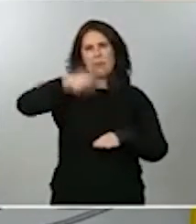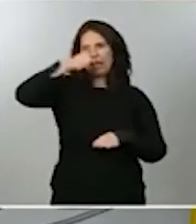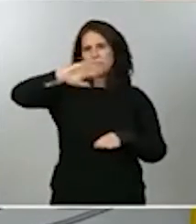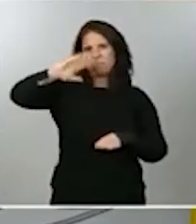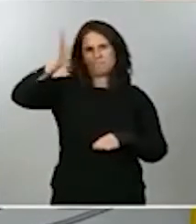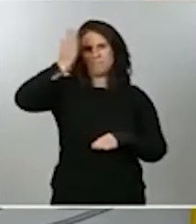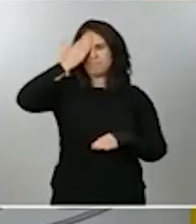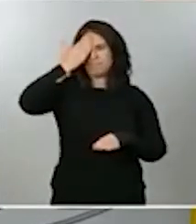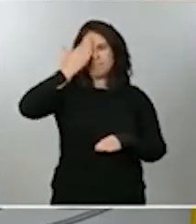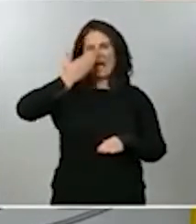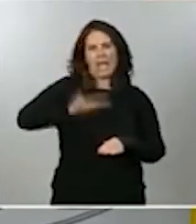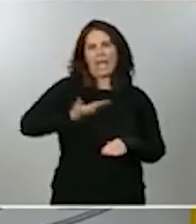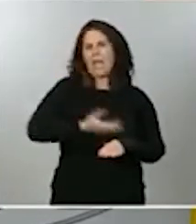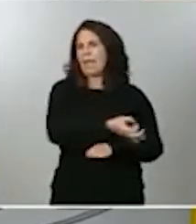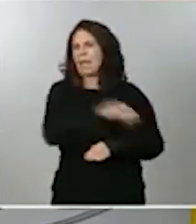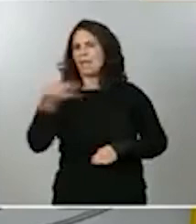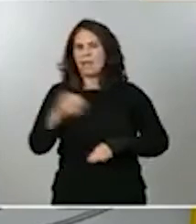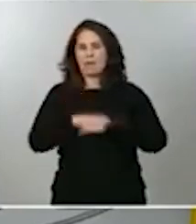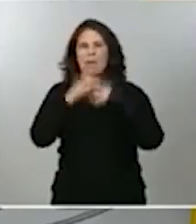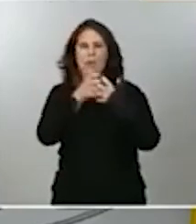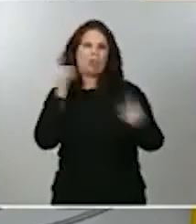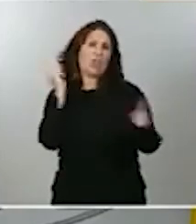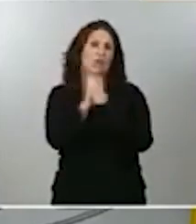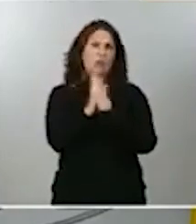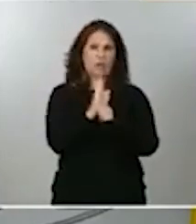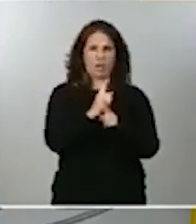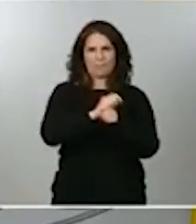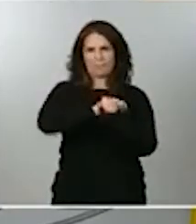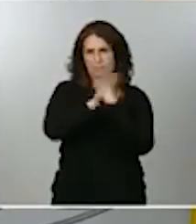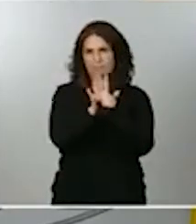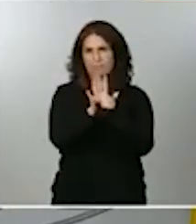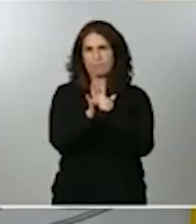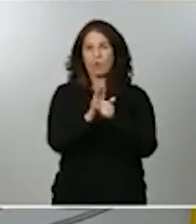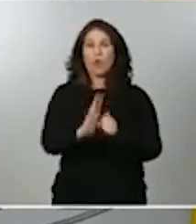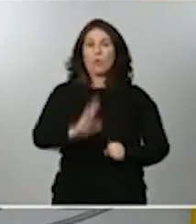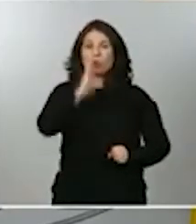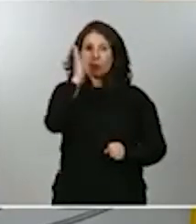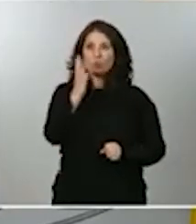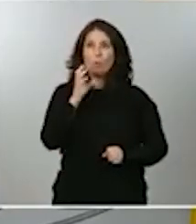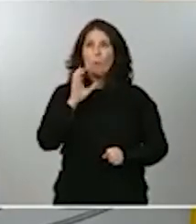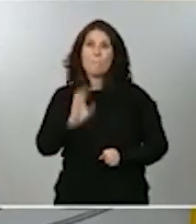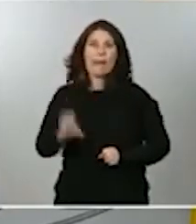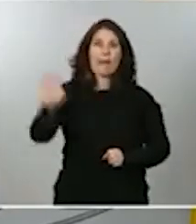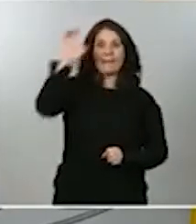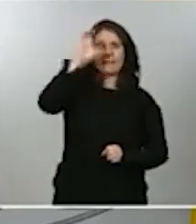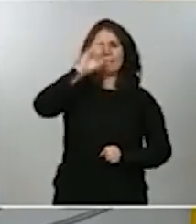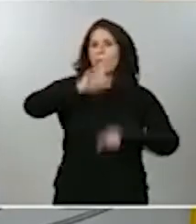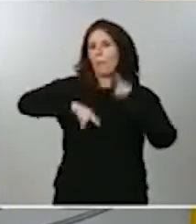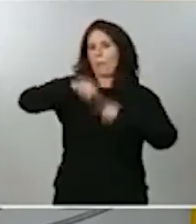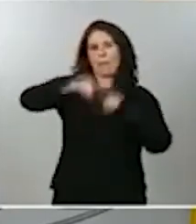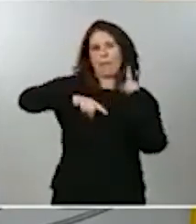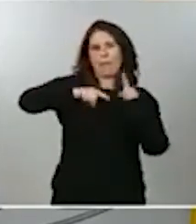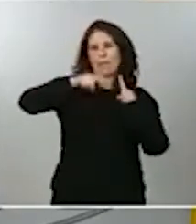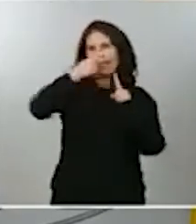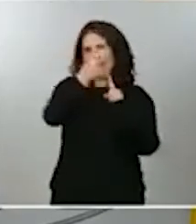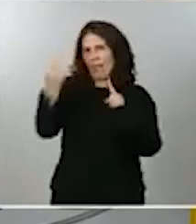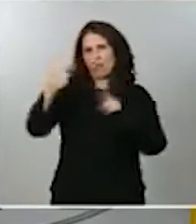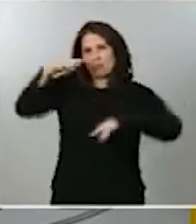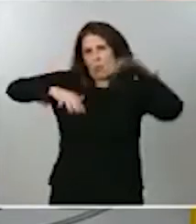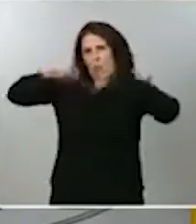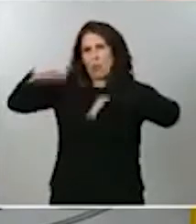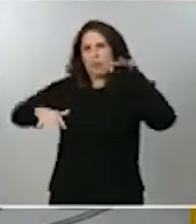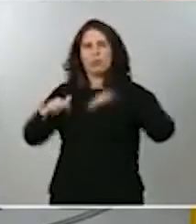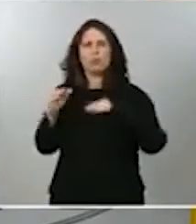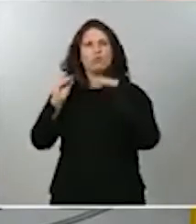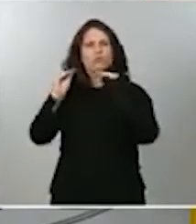en la lucha contra el virus y, por tanto, los países abordan en su diferente dimensión actividades que lo que persiguen